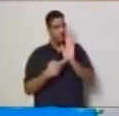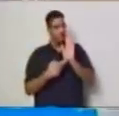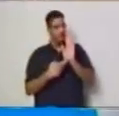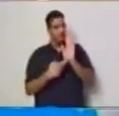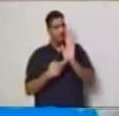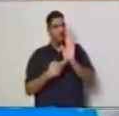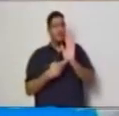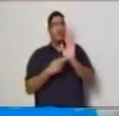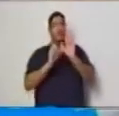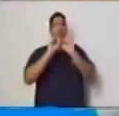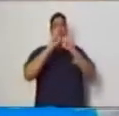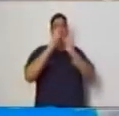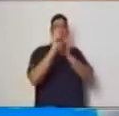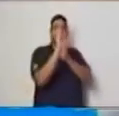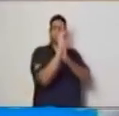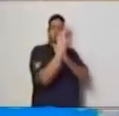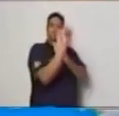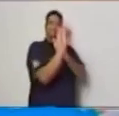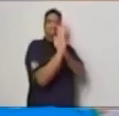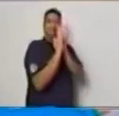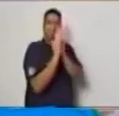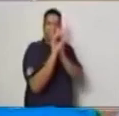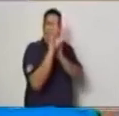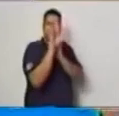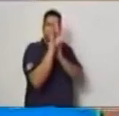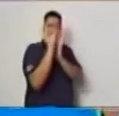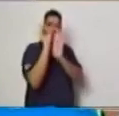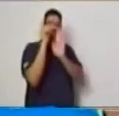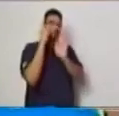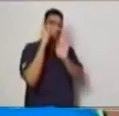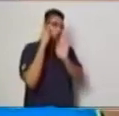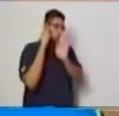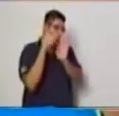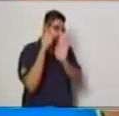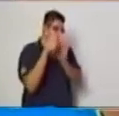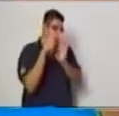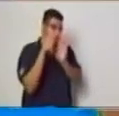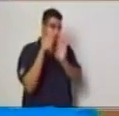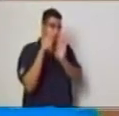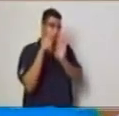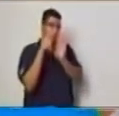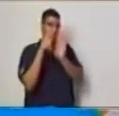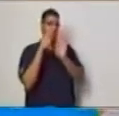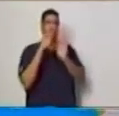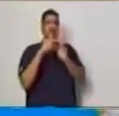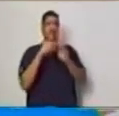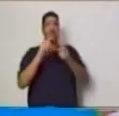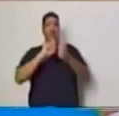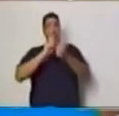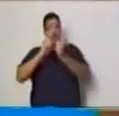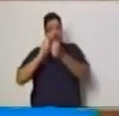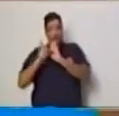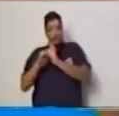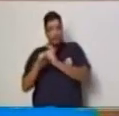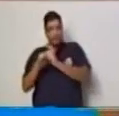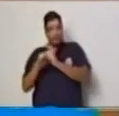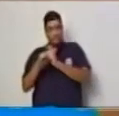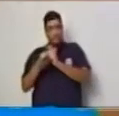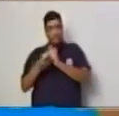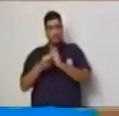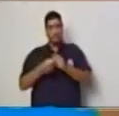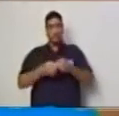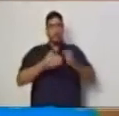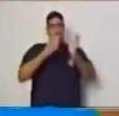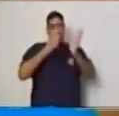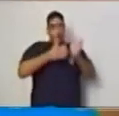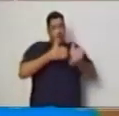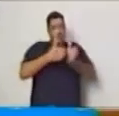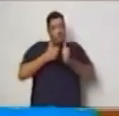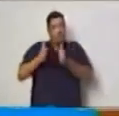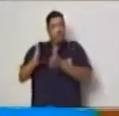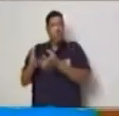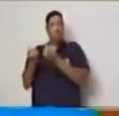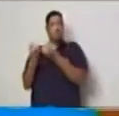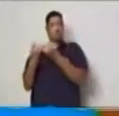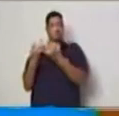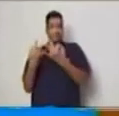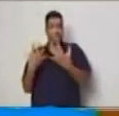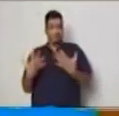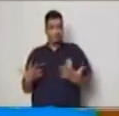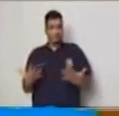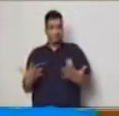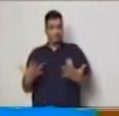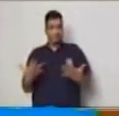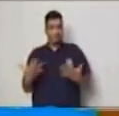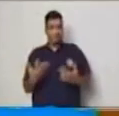identificación de la variable dentro del enunciado la formación de sus pares ordenados a través